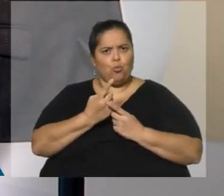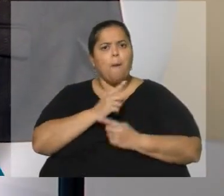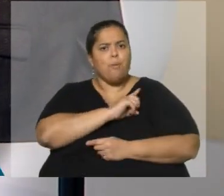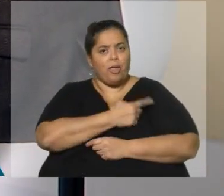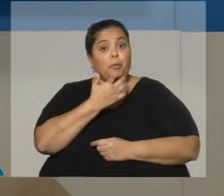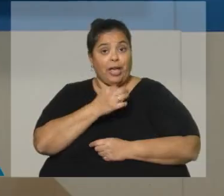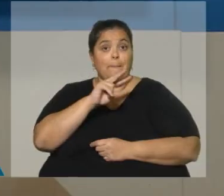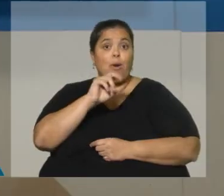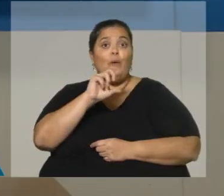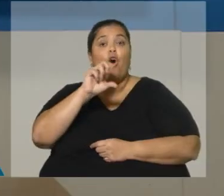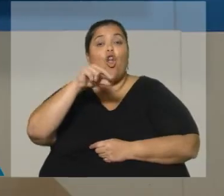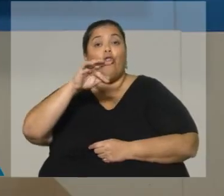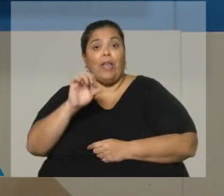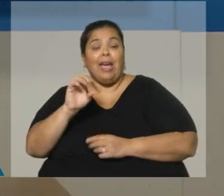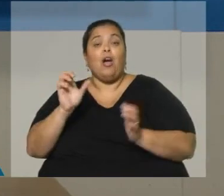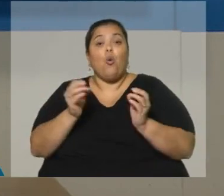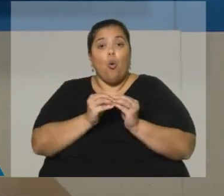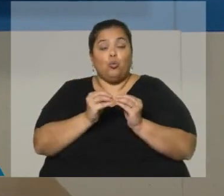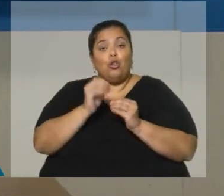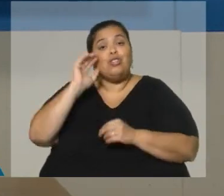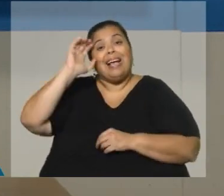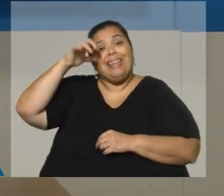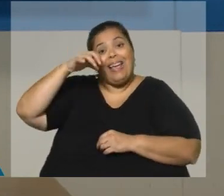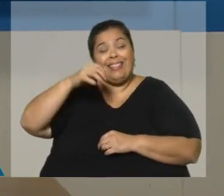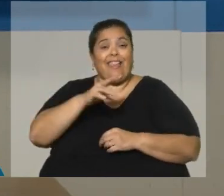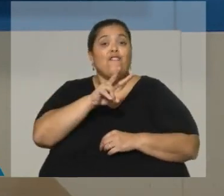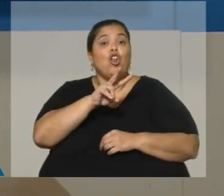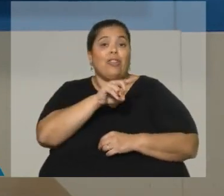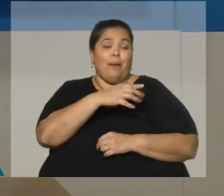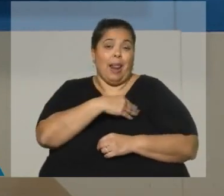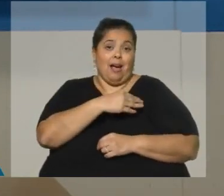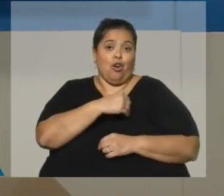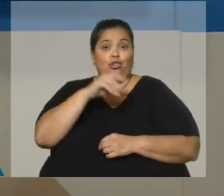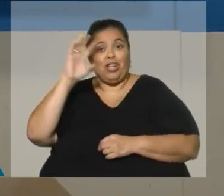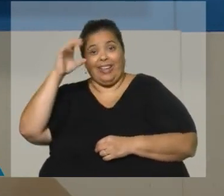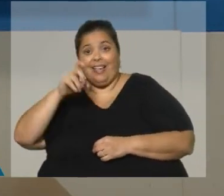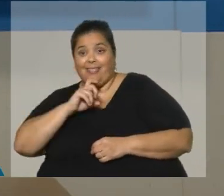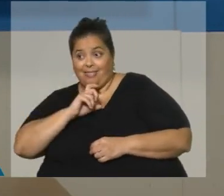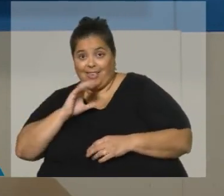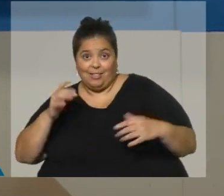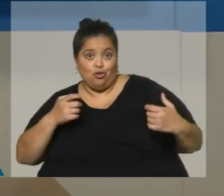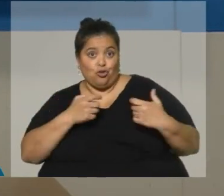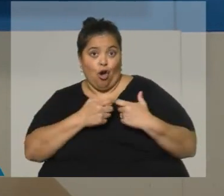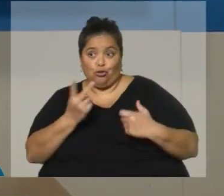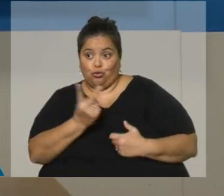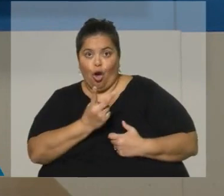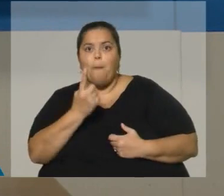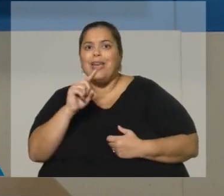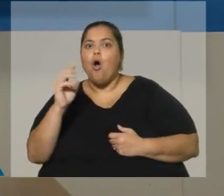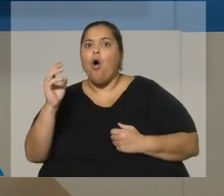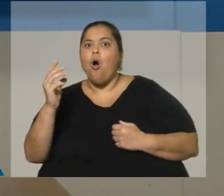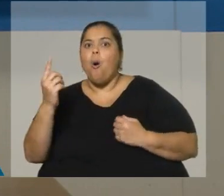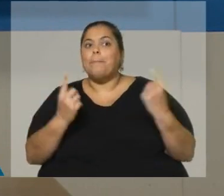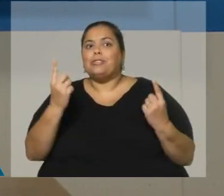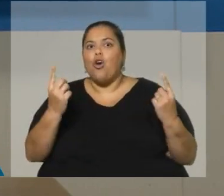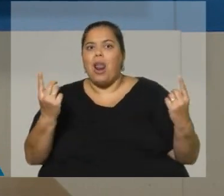Exactamente, Alberto Volonté con el presidente Sanguinetti. Cada uno tuvo su socio principal. Luis Alvoto